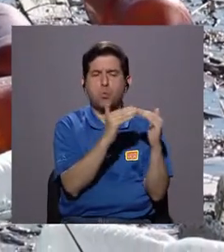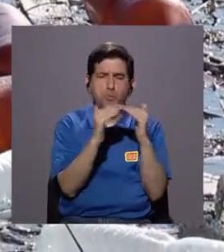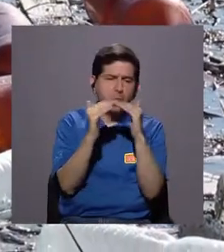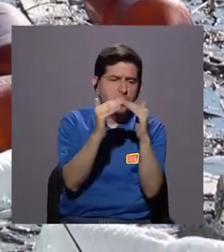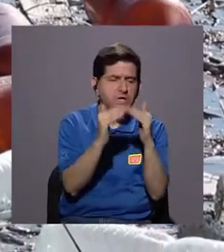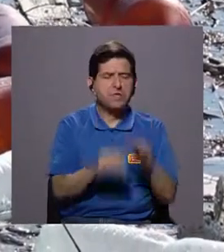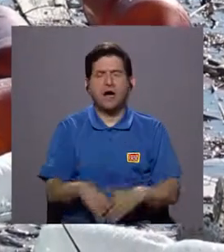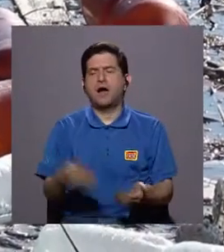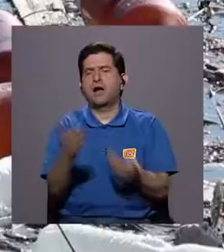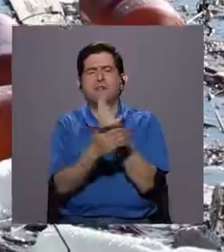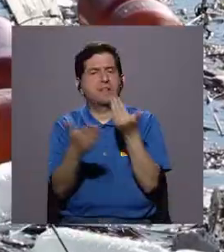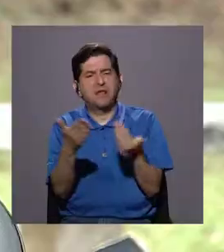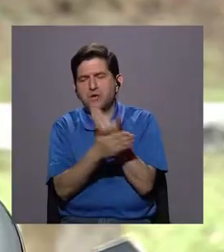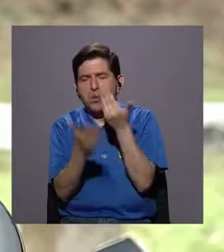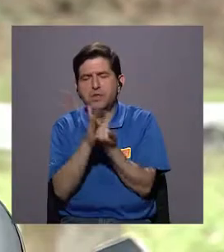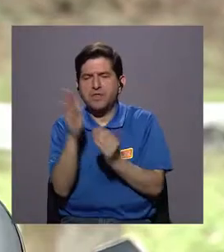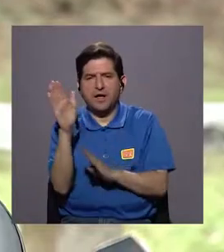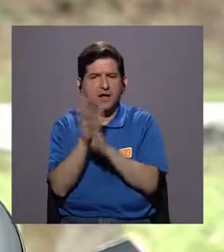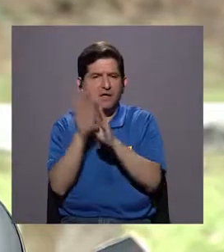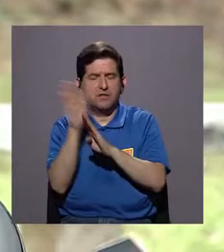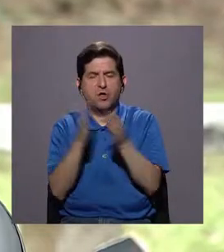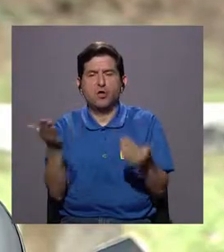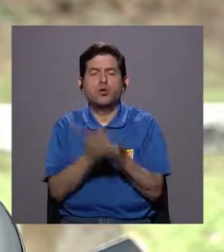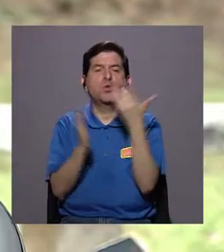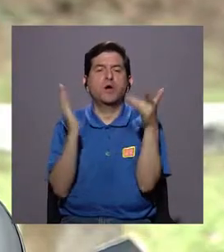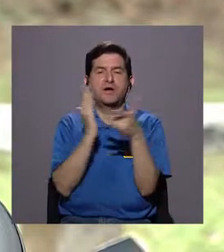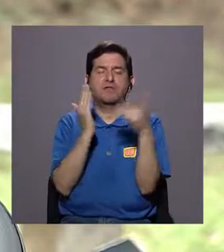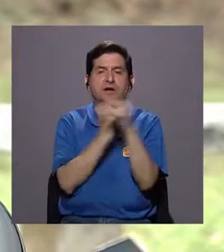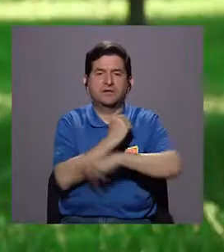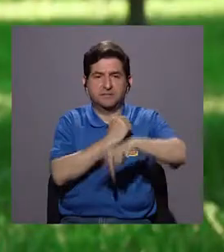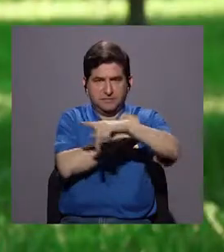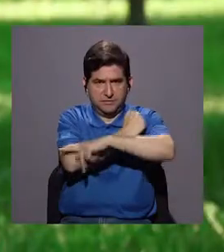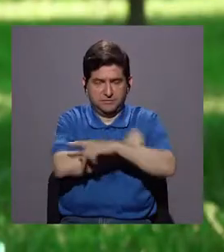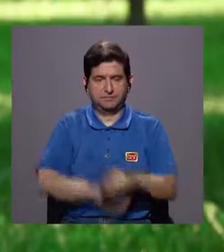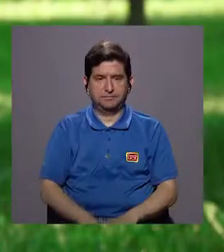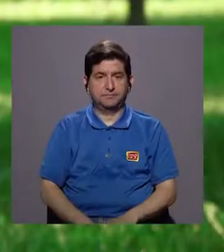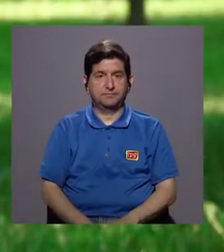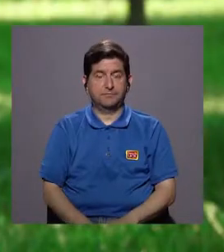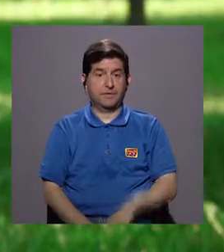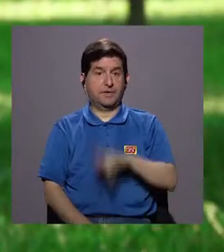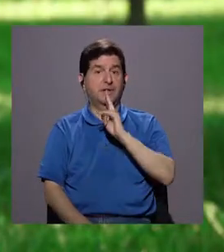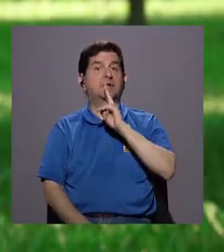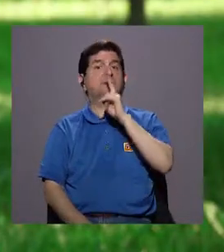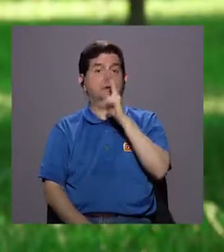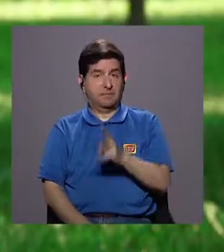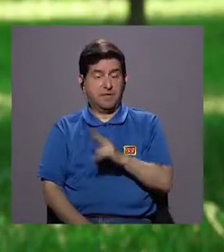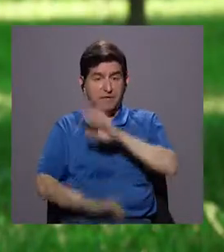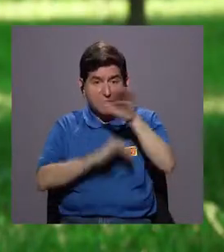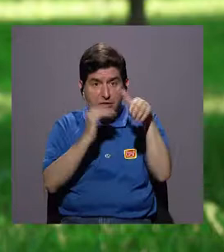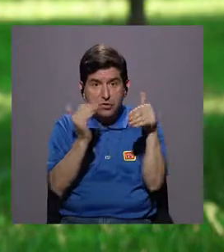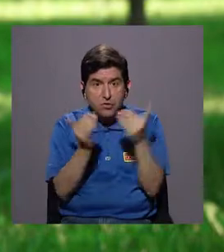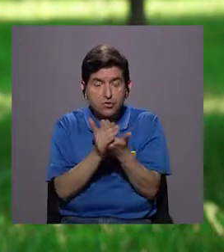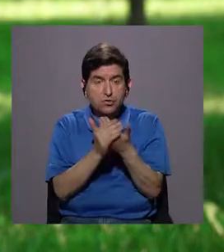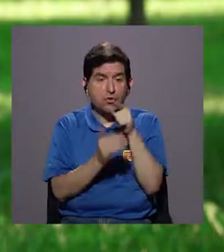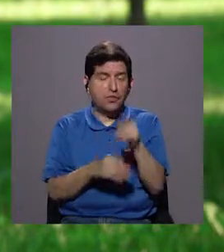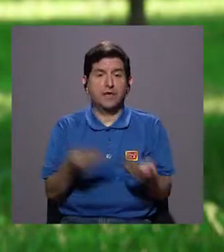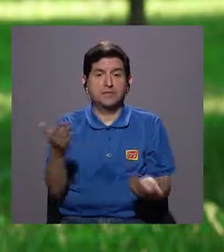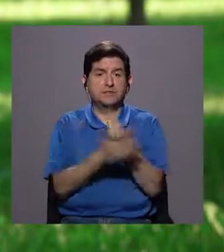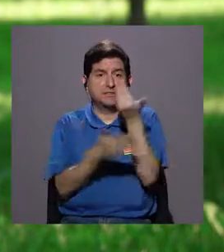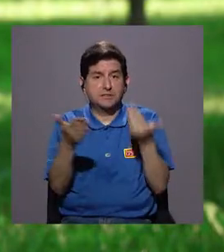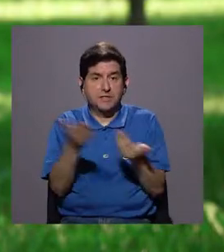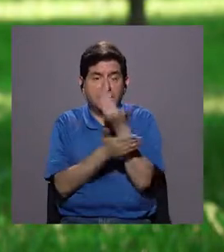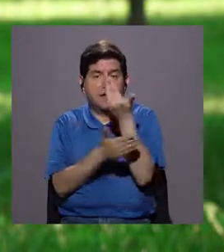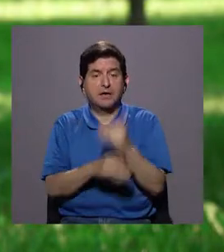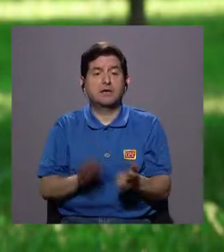comunidades o la innovación o al desarrollo de nuevas tecnologías en el país, sino que realmente toda esta